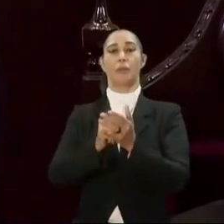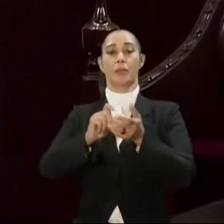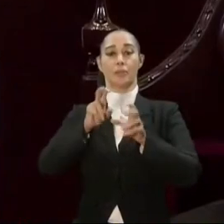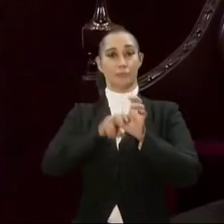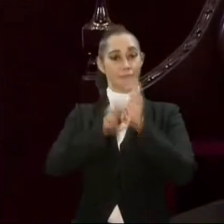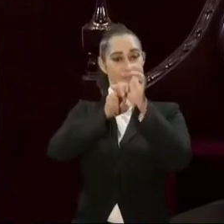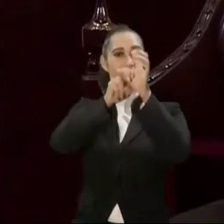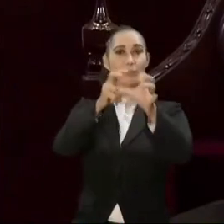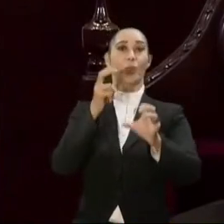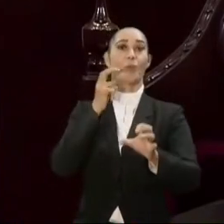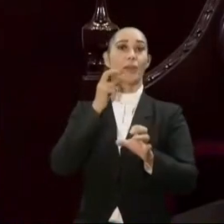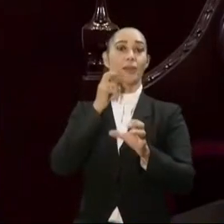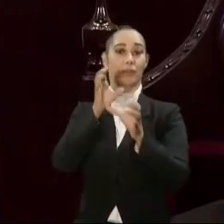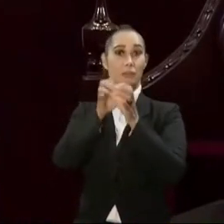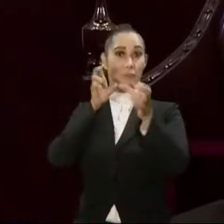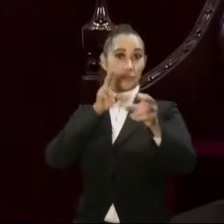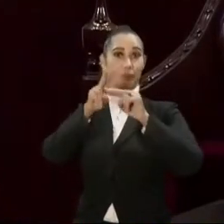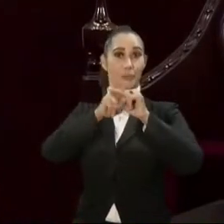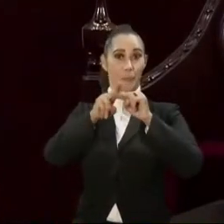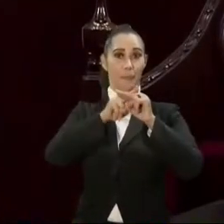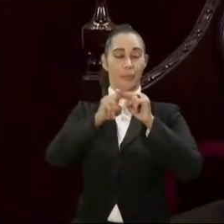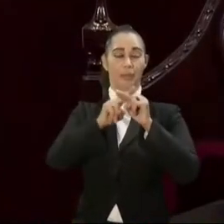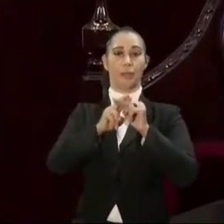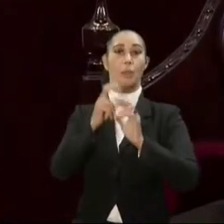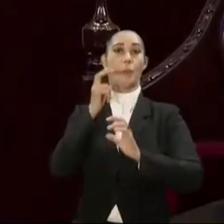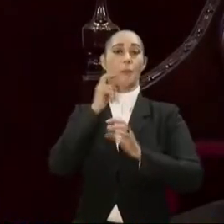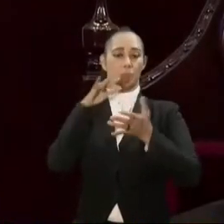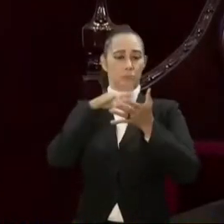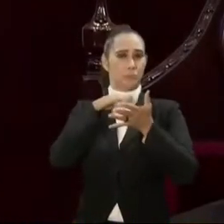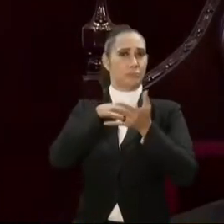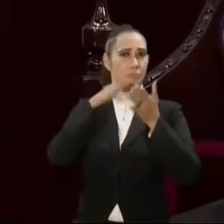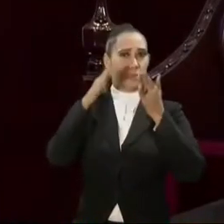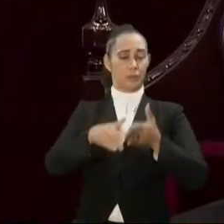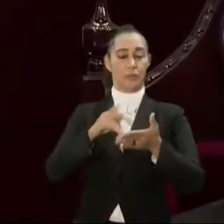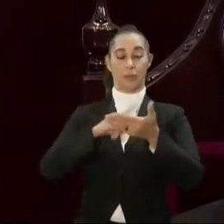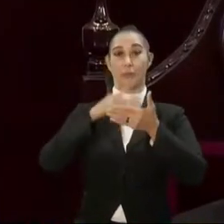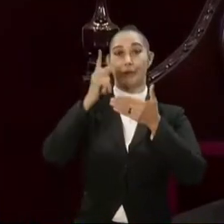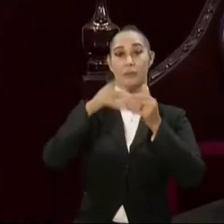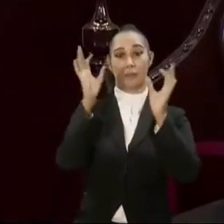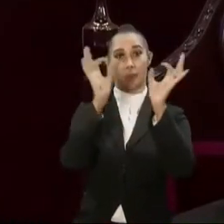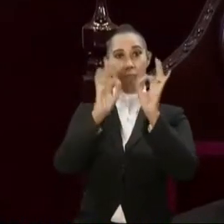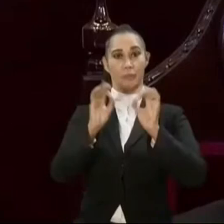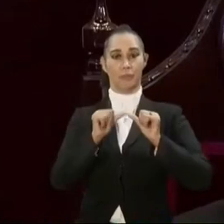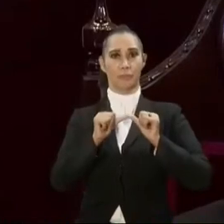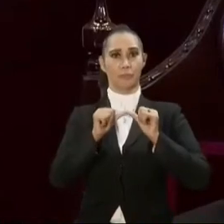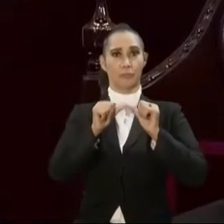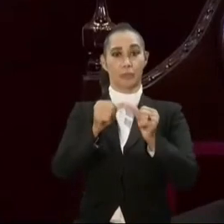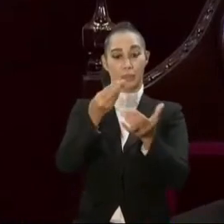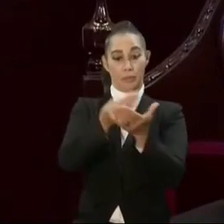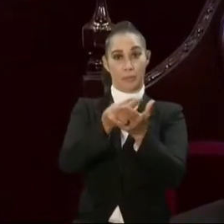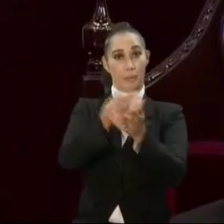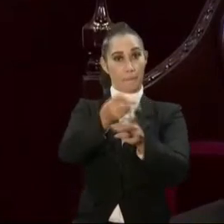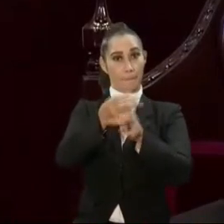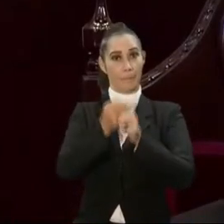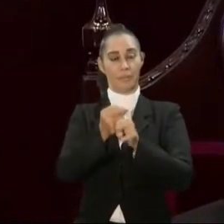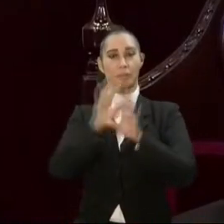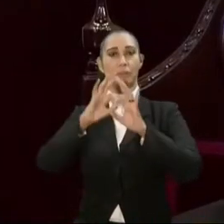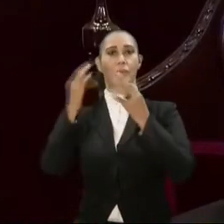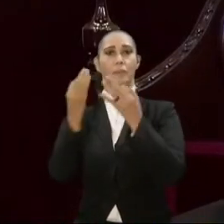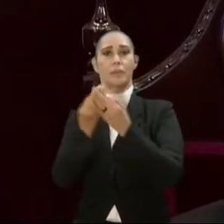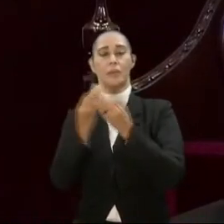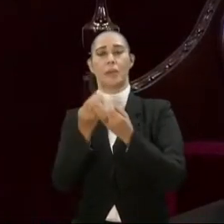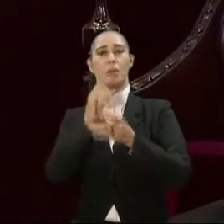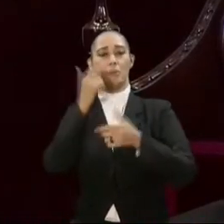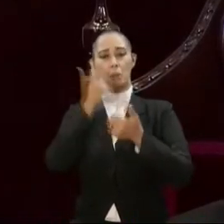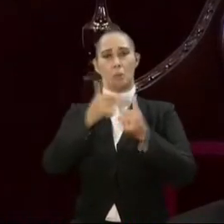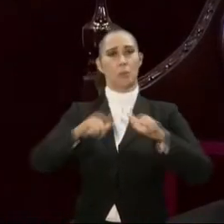transporte gratis en 11 y el metro, acceso a becas estudiantiles, programas de formación continua y créditos familiares para cubrir